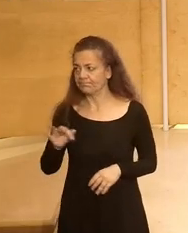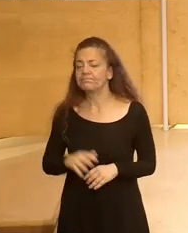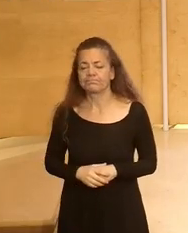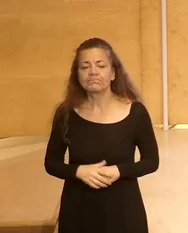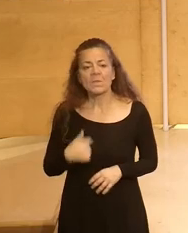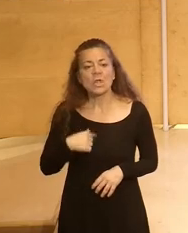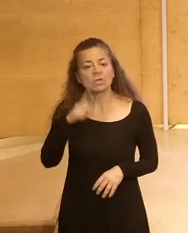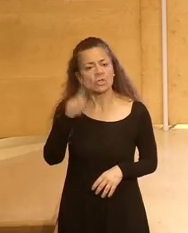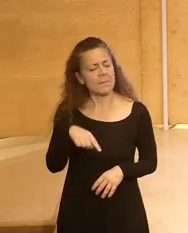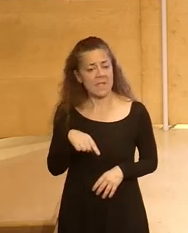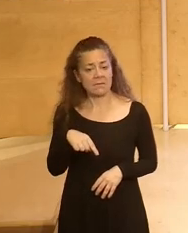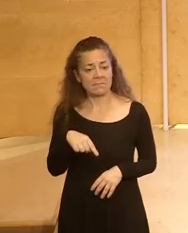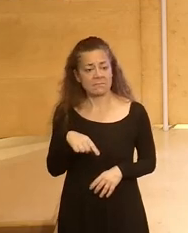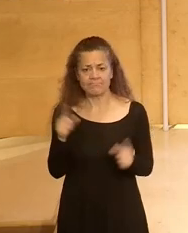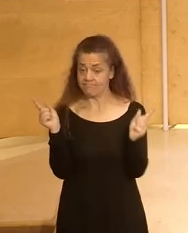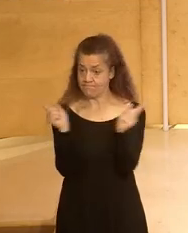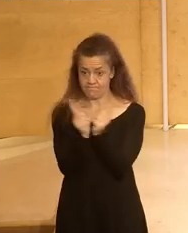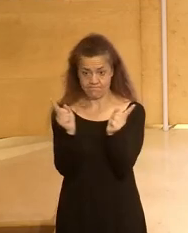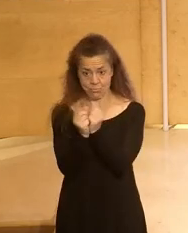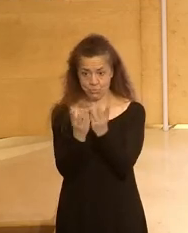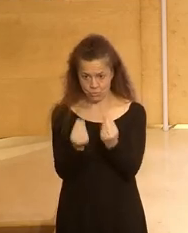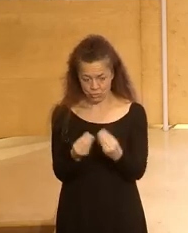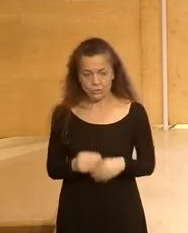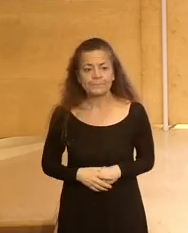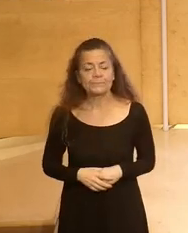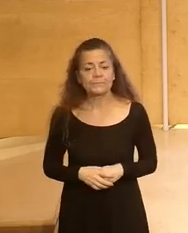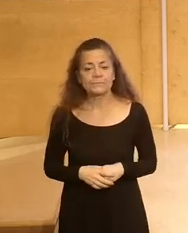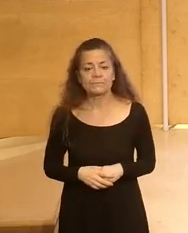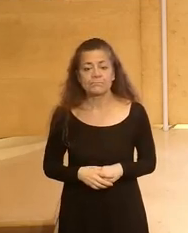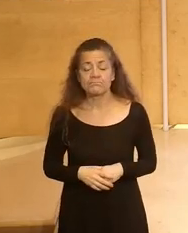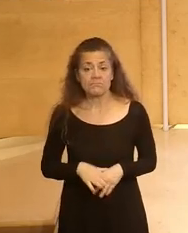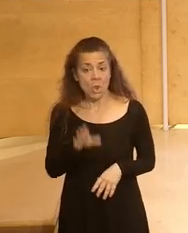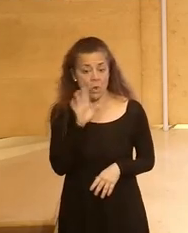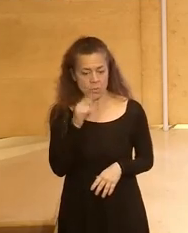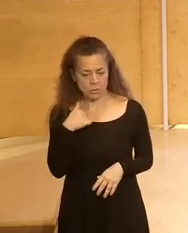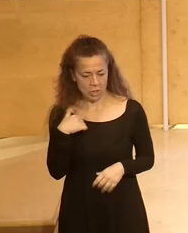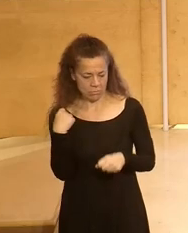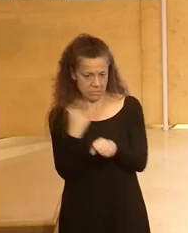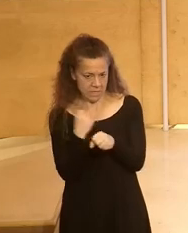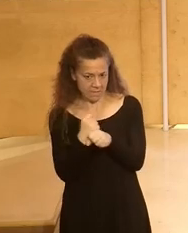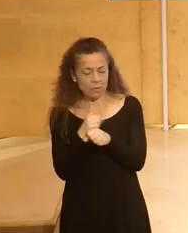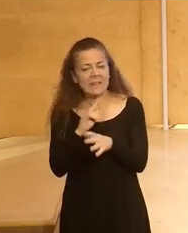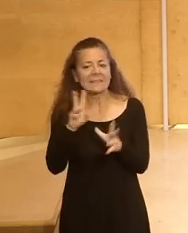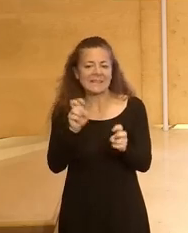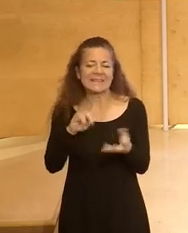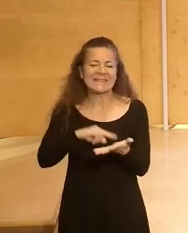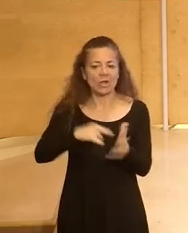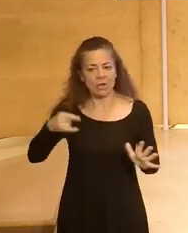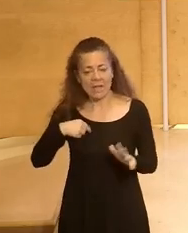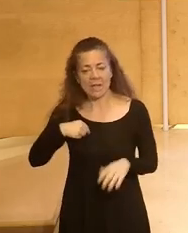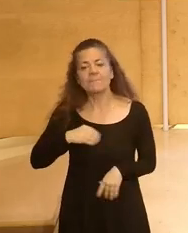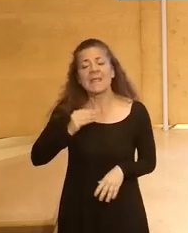también voy a ser muy breve en línea con lo que yo me dedico que es la tecnología la